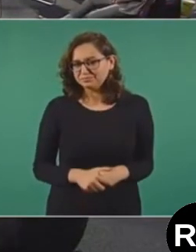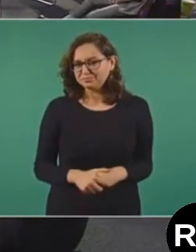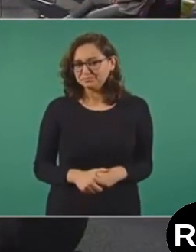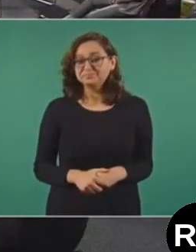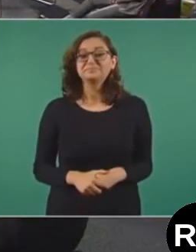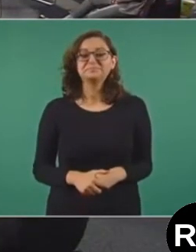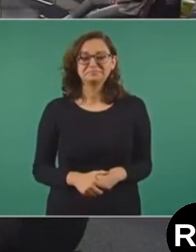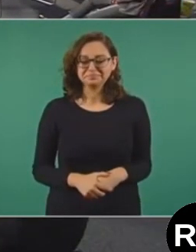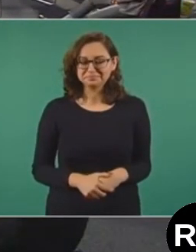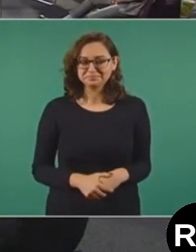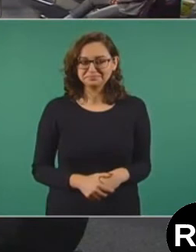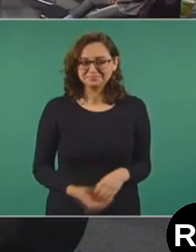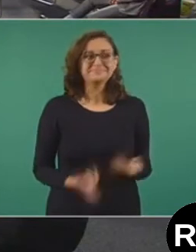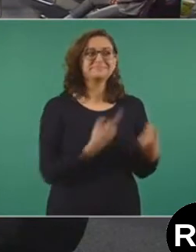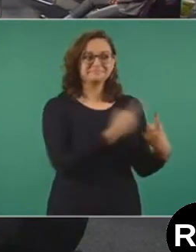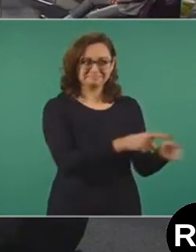pero no.